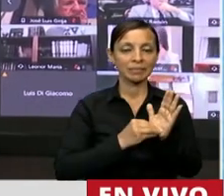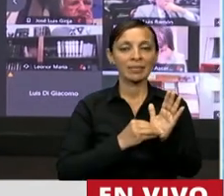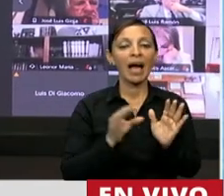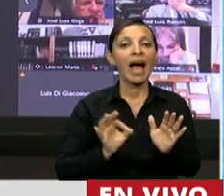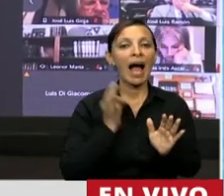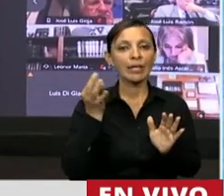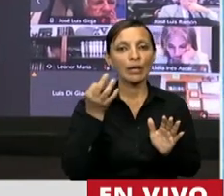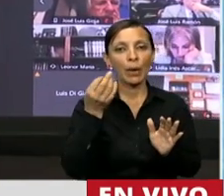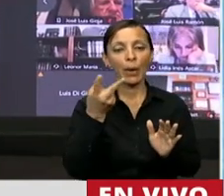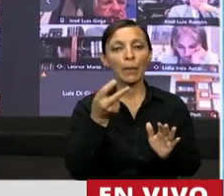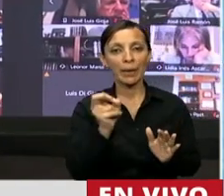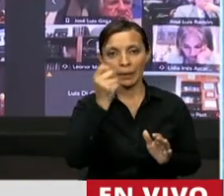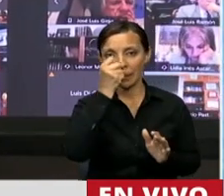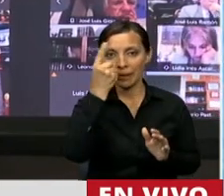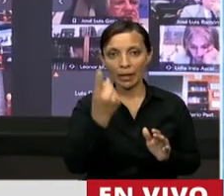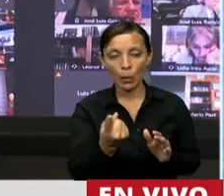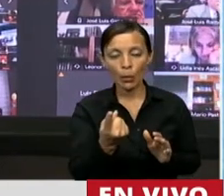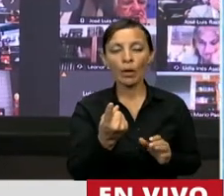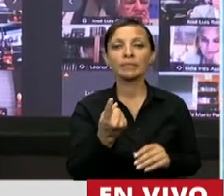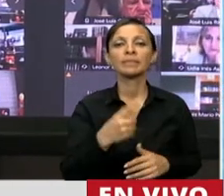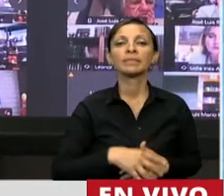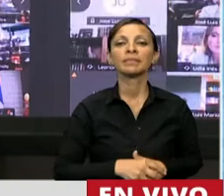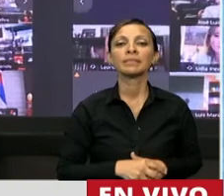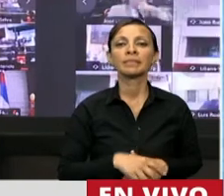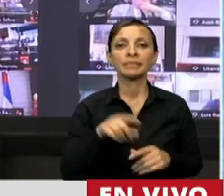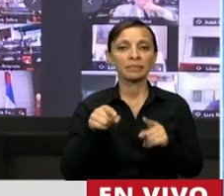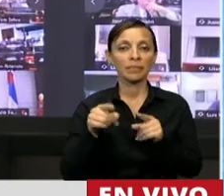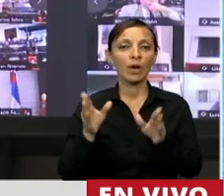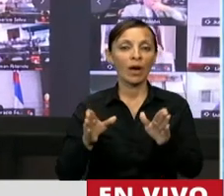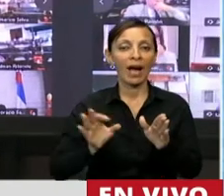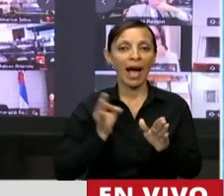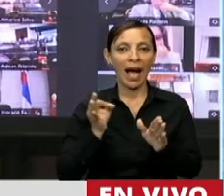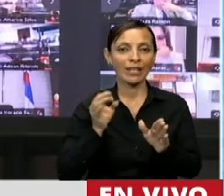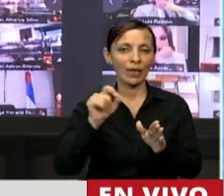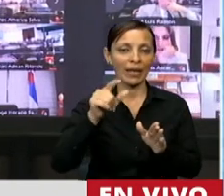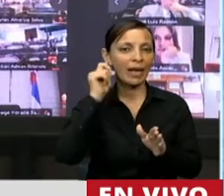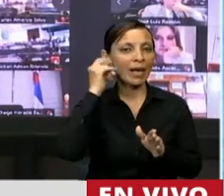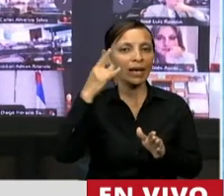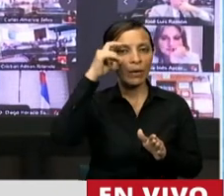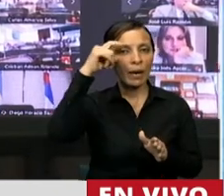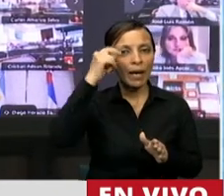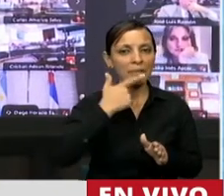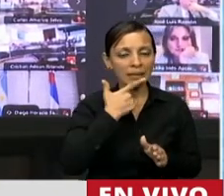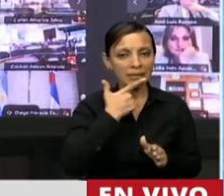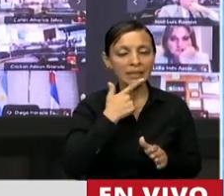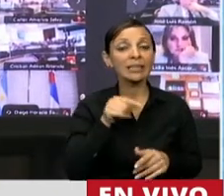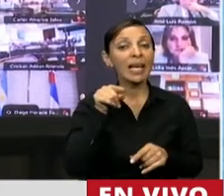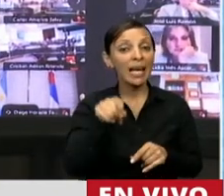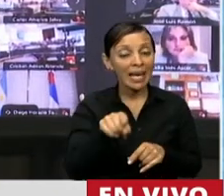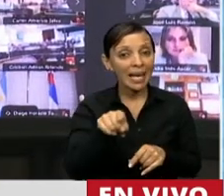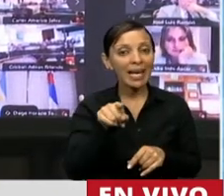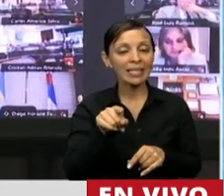como año del general Martín Miguel de Güemes. Una iniciativa